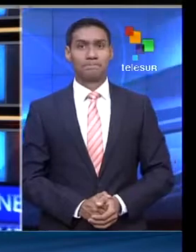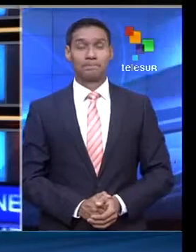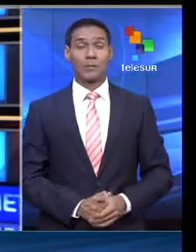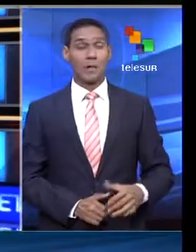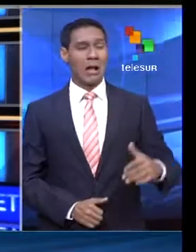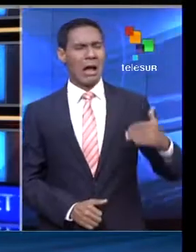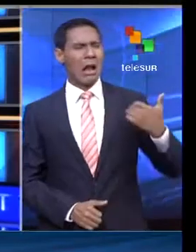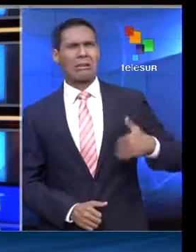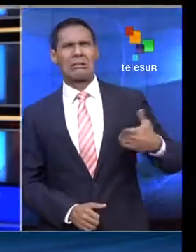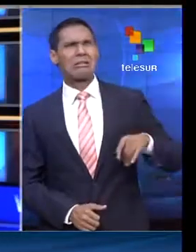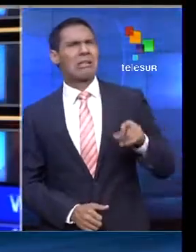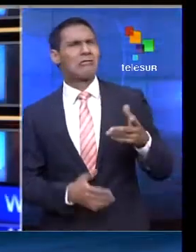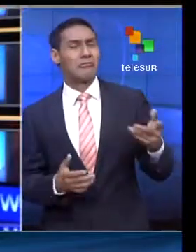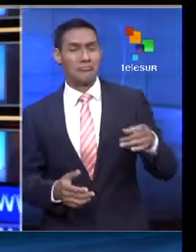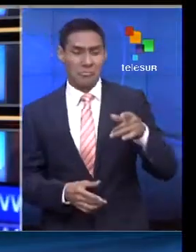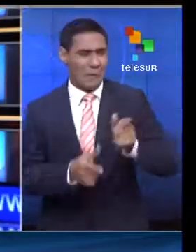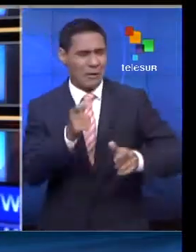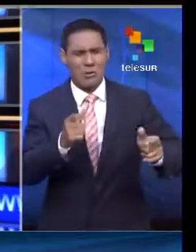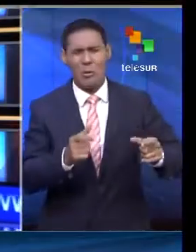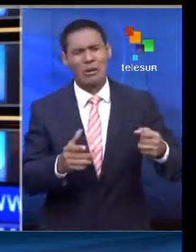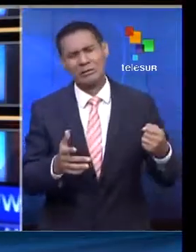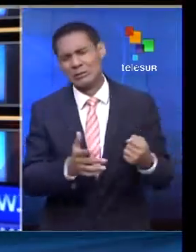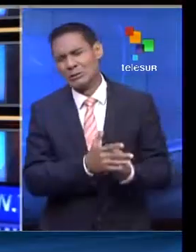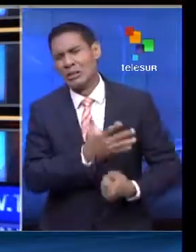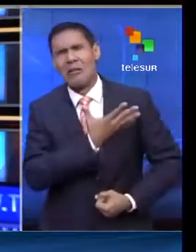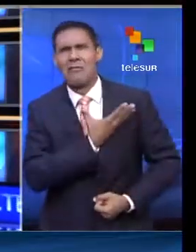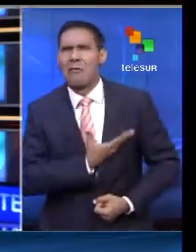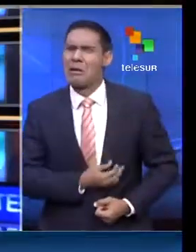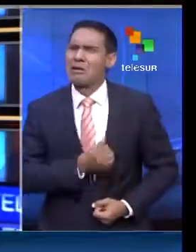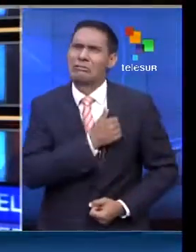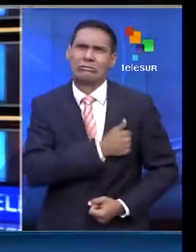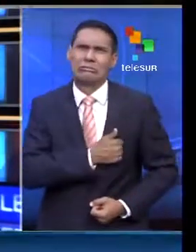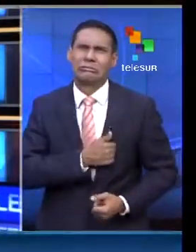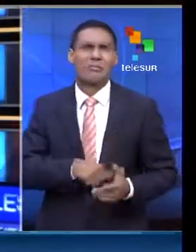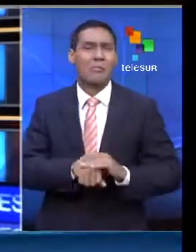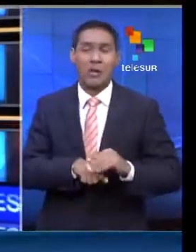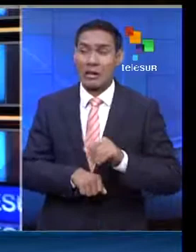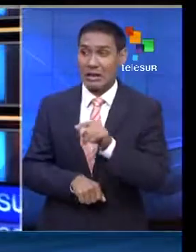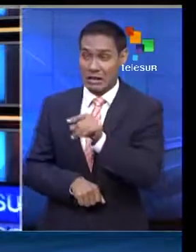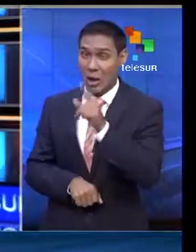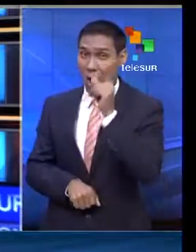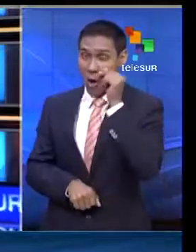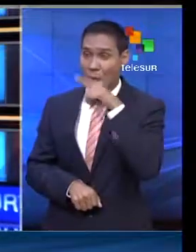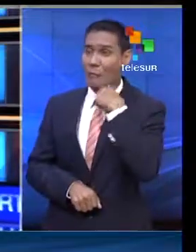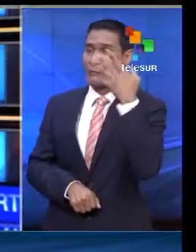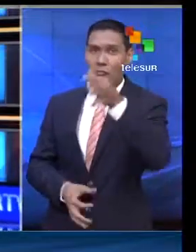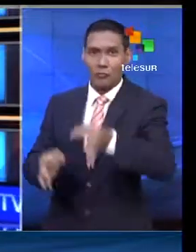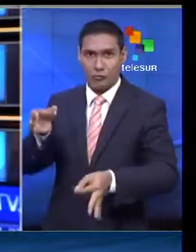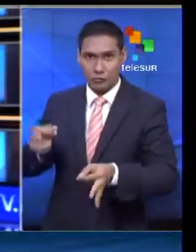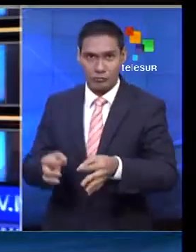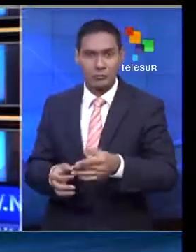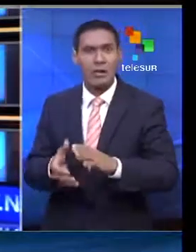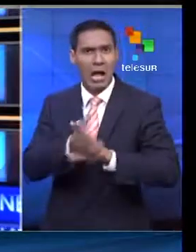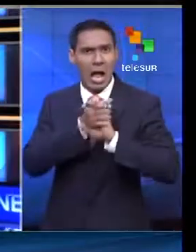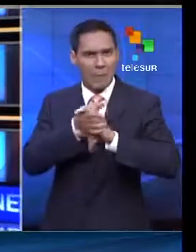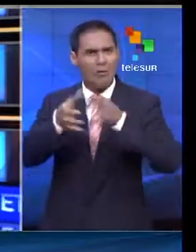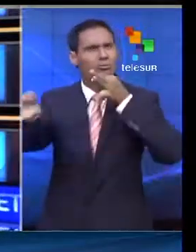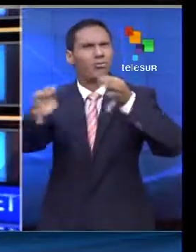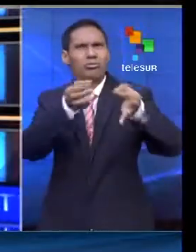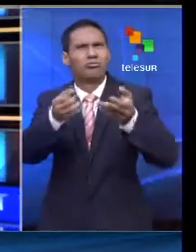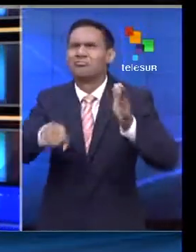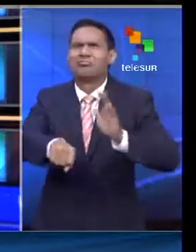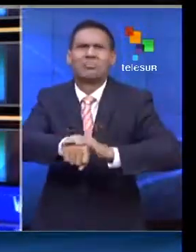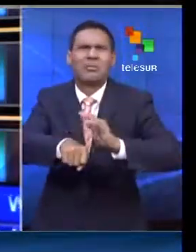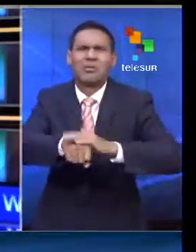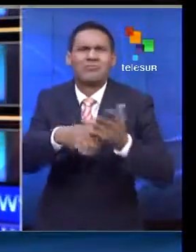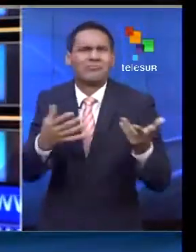Más noticias. El pueblo argentino sigue conmocionado con la muerte del fiscal Alberto Nisman. Desde Buenos Aires, nuestra corresponsal